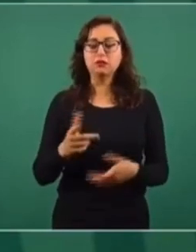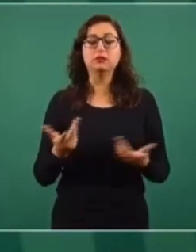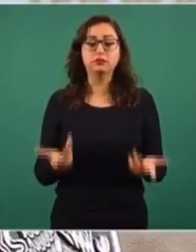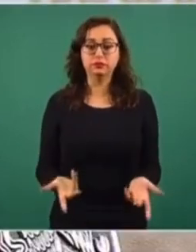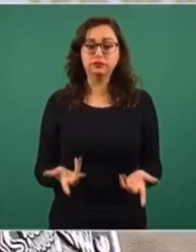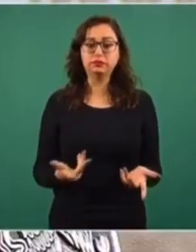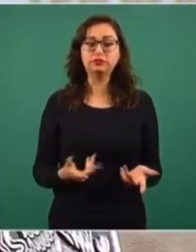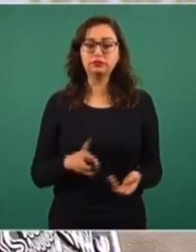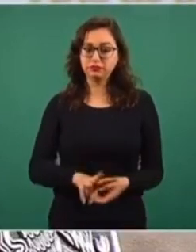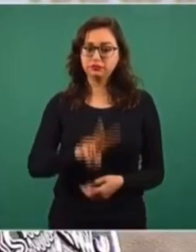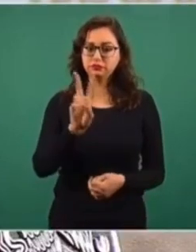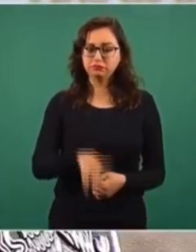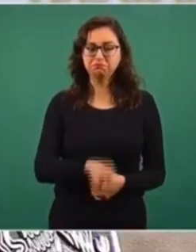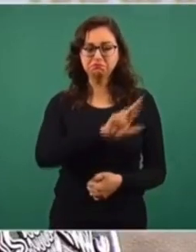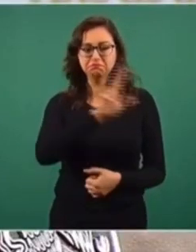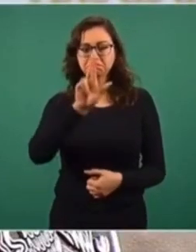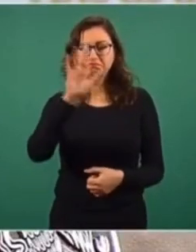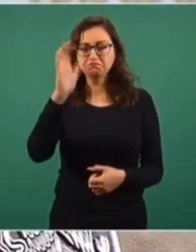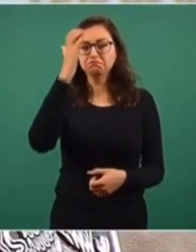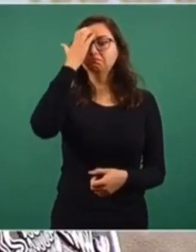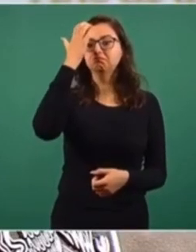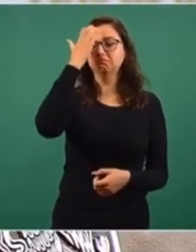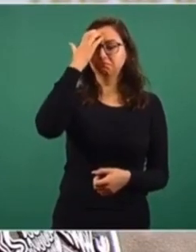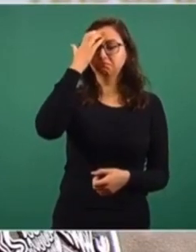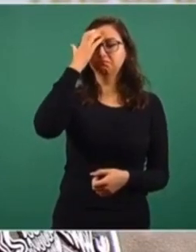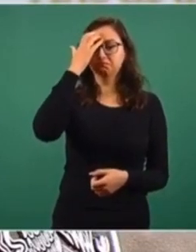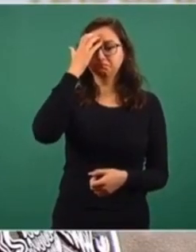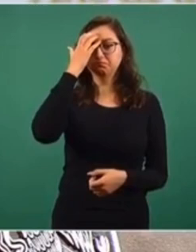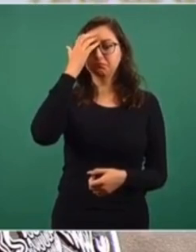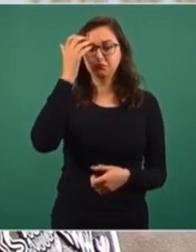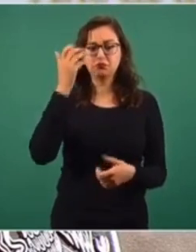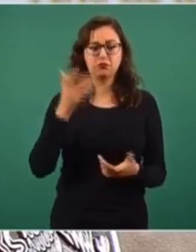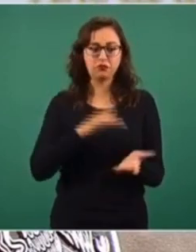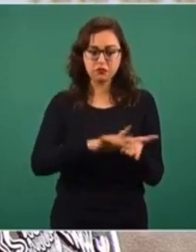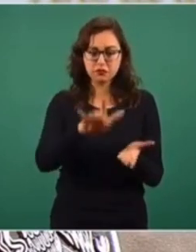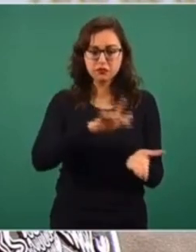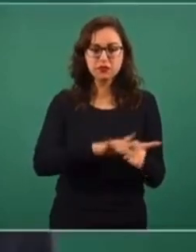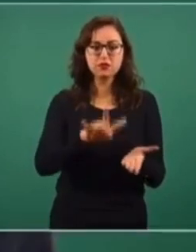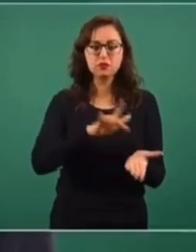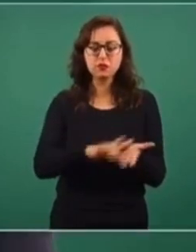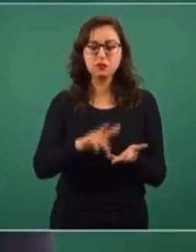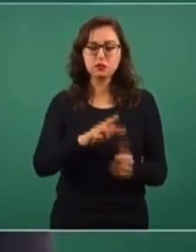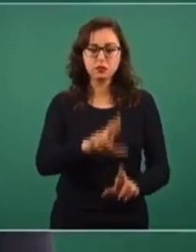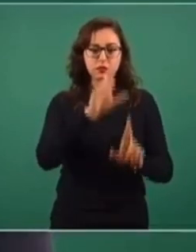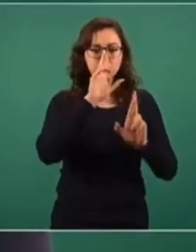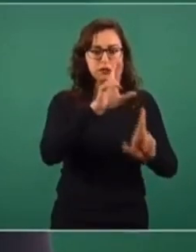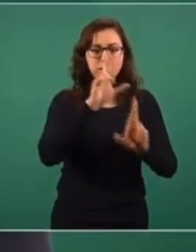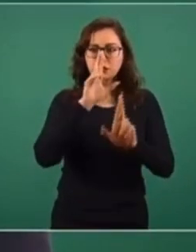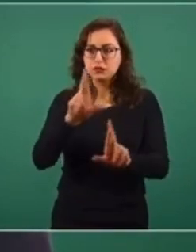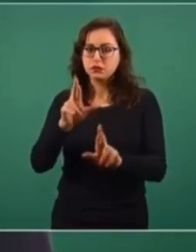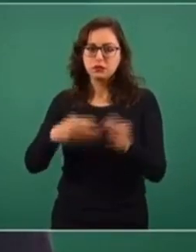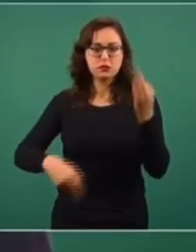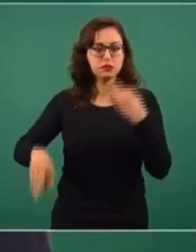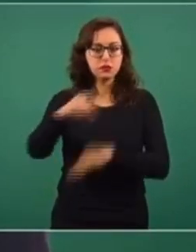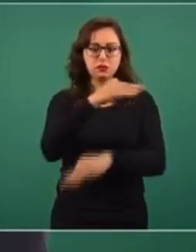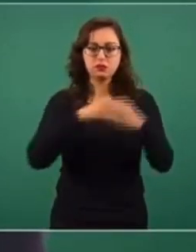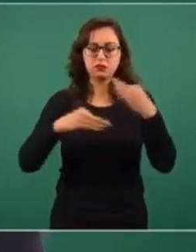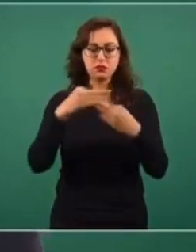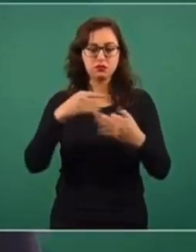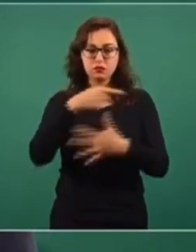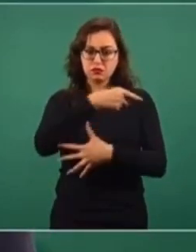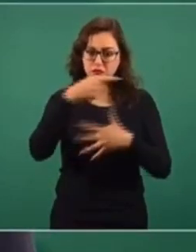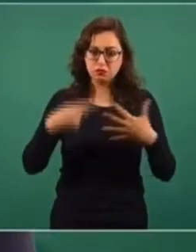todo nuestro reconocimiento y cuenta con todo nuestro apoyo respetando el ámbito pleno de sus